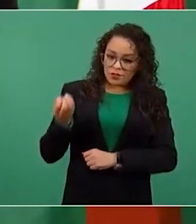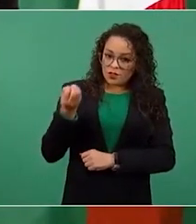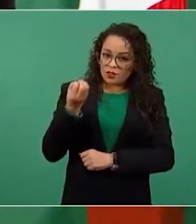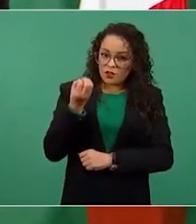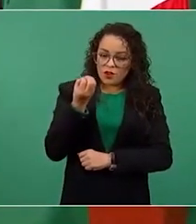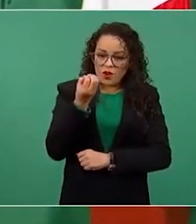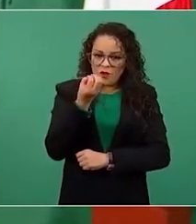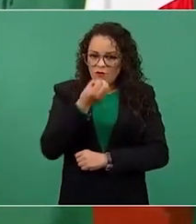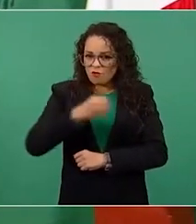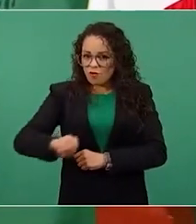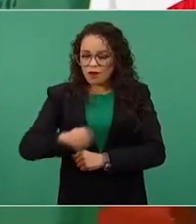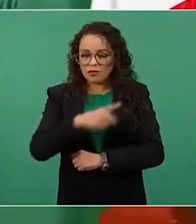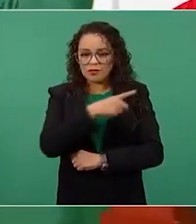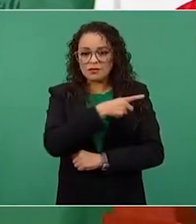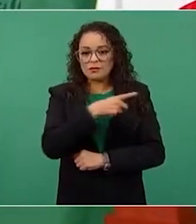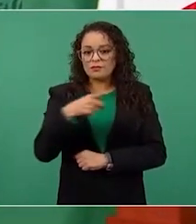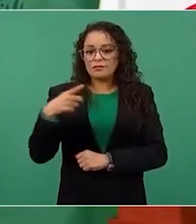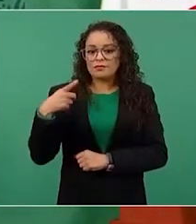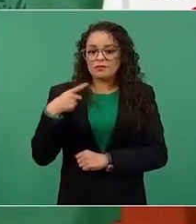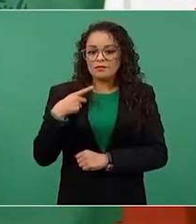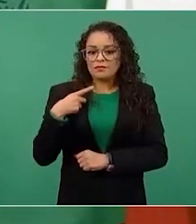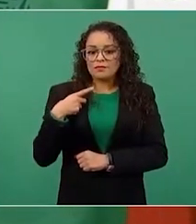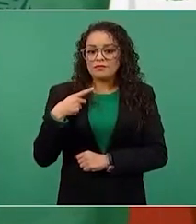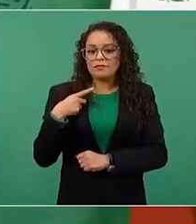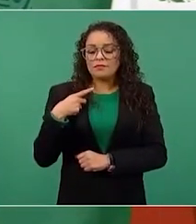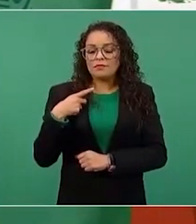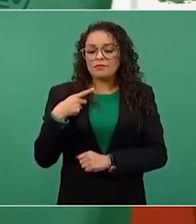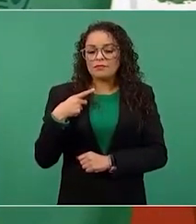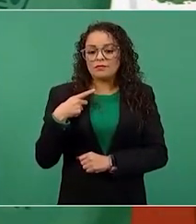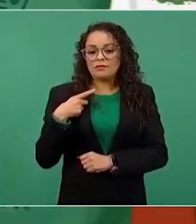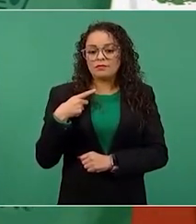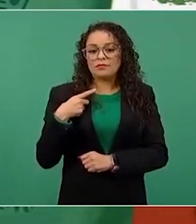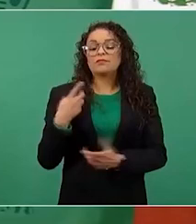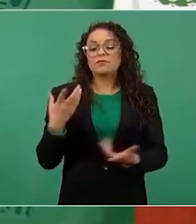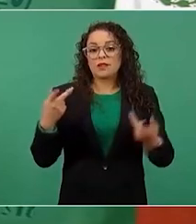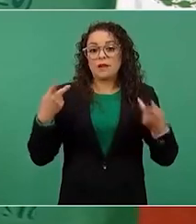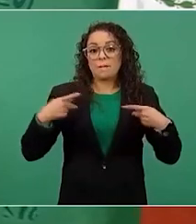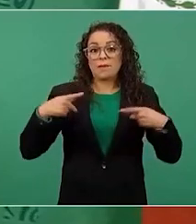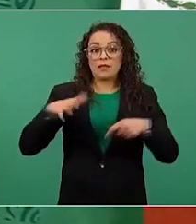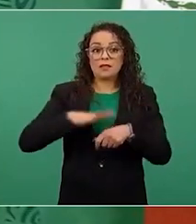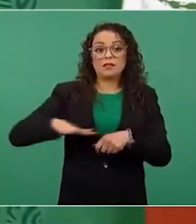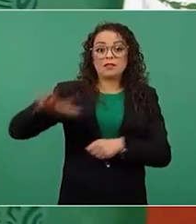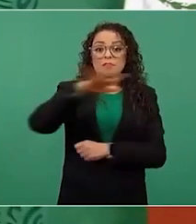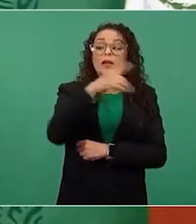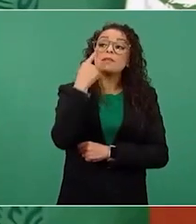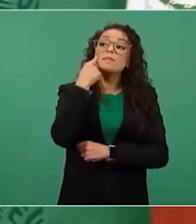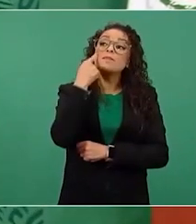a el escrutinio público,